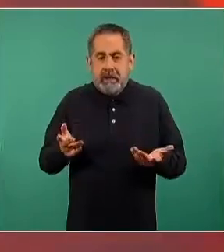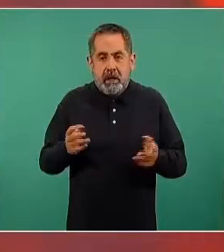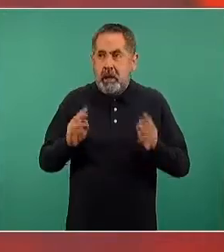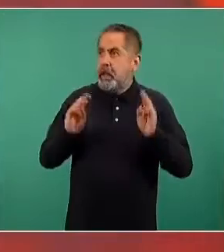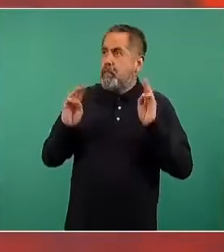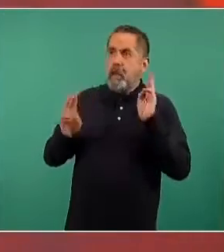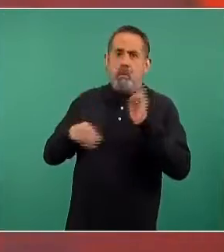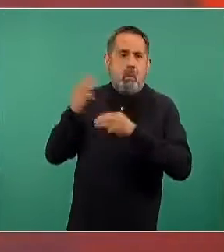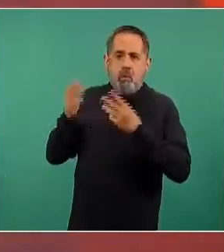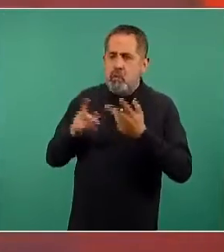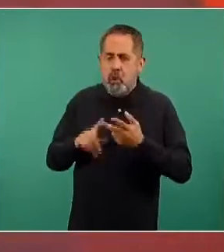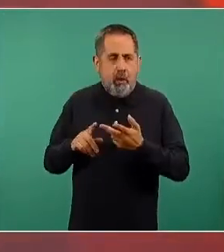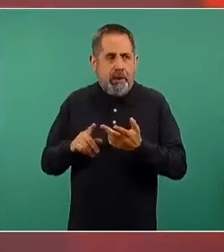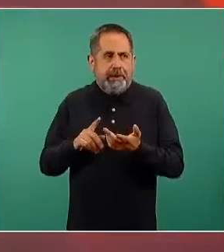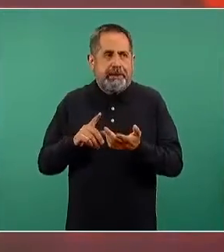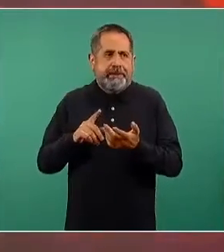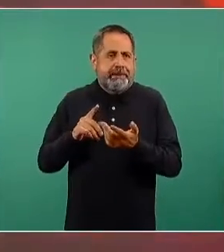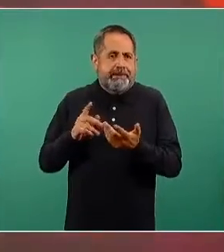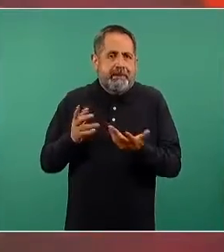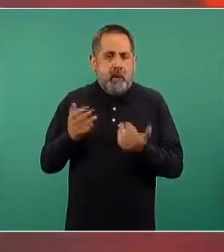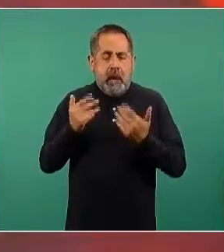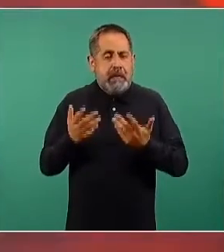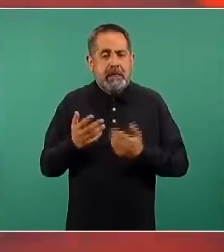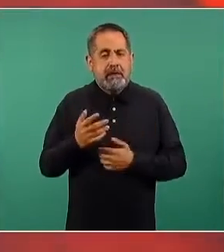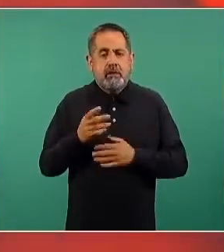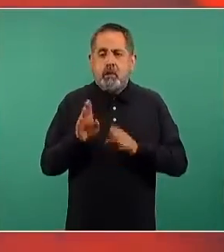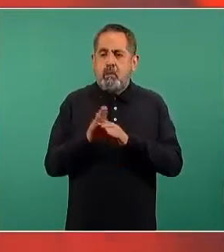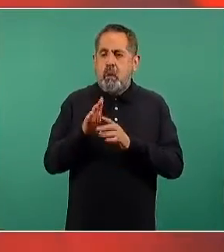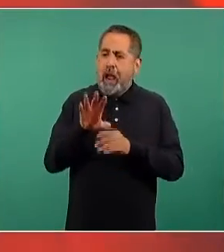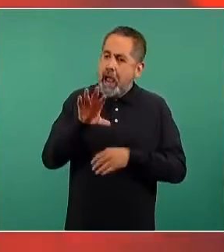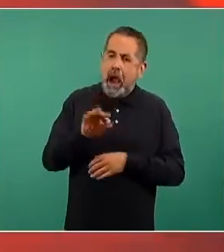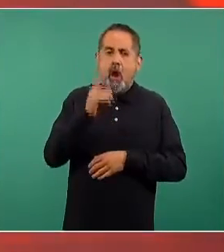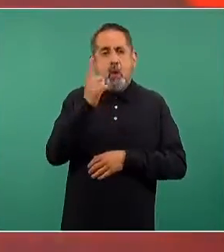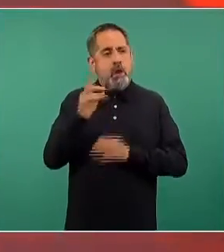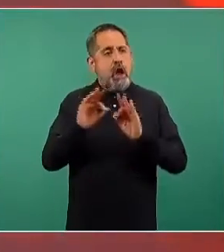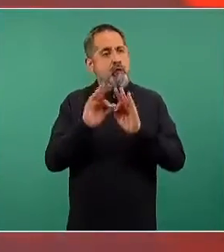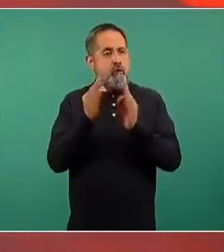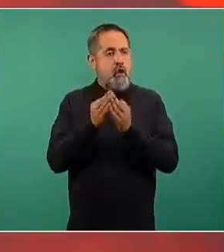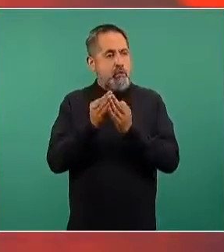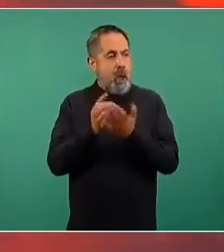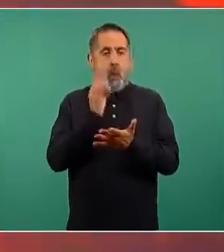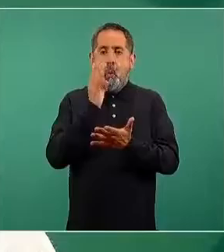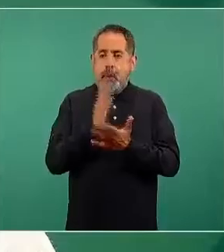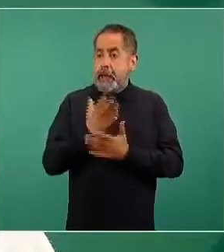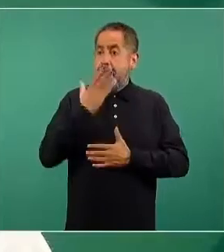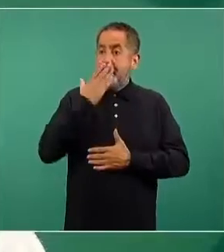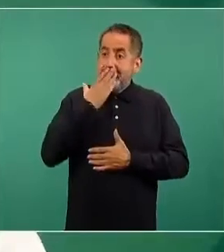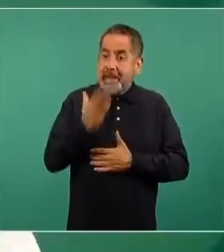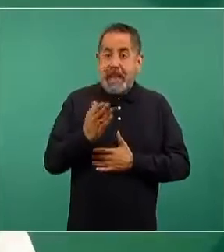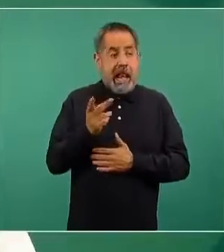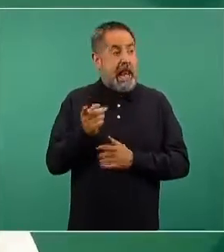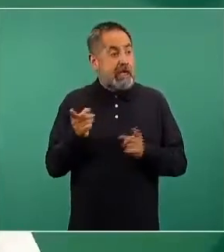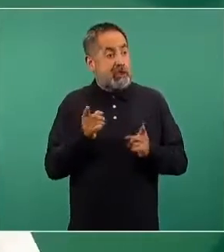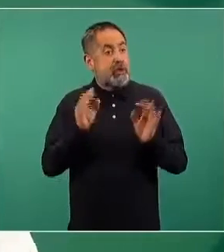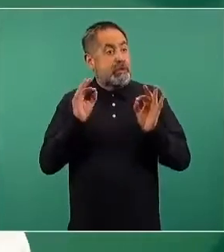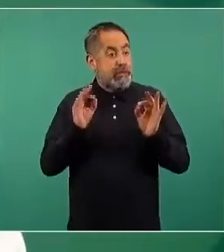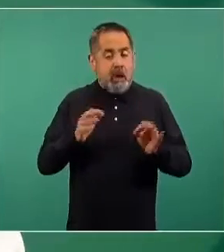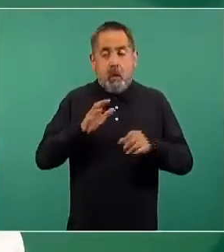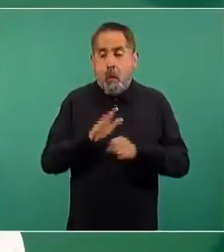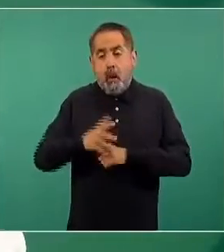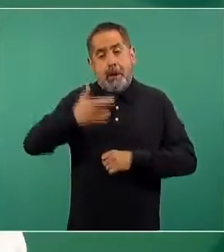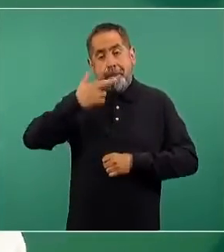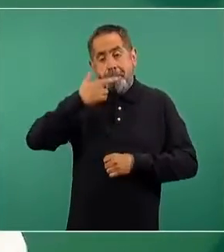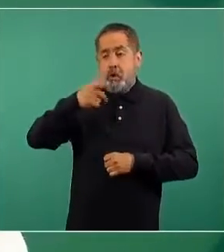ni en los países, ni al interior de los países, existe una fórmula única o una respuesta permanente de cuál es